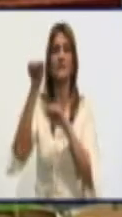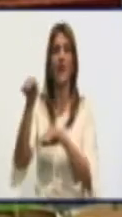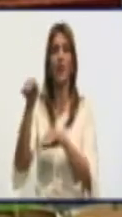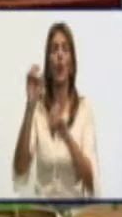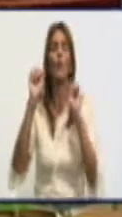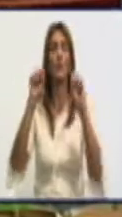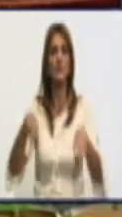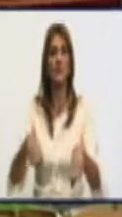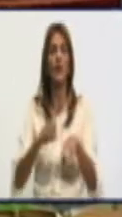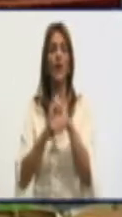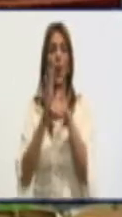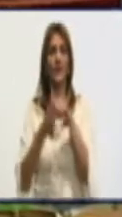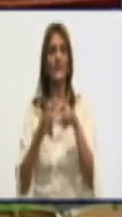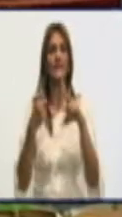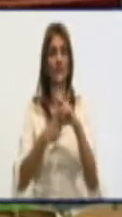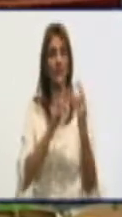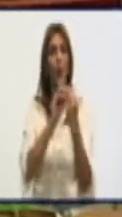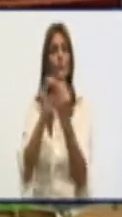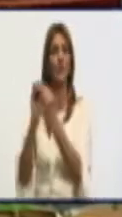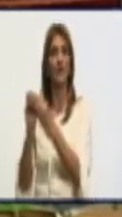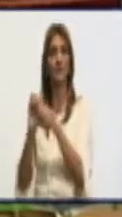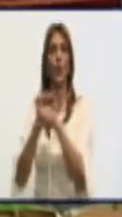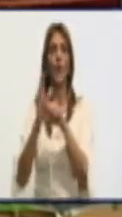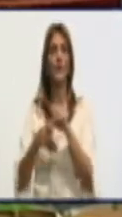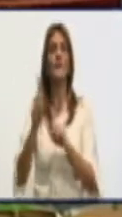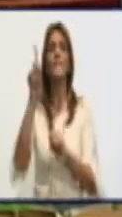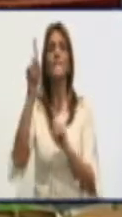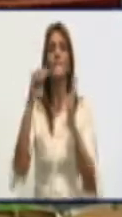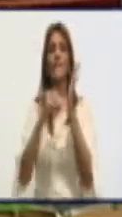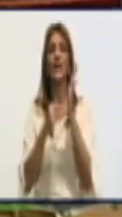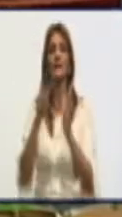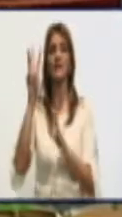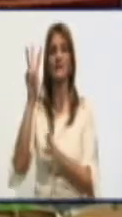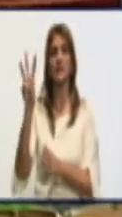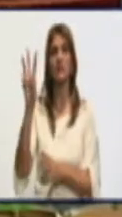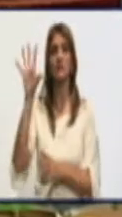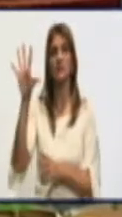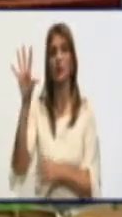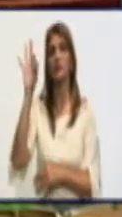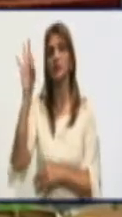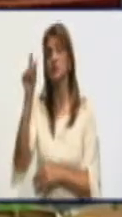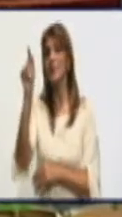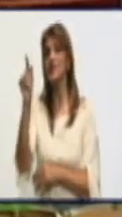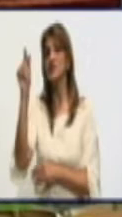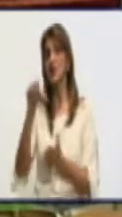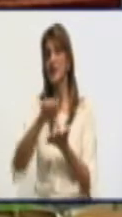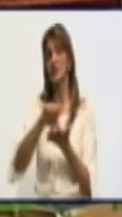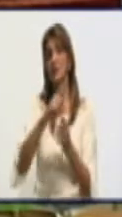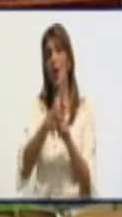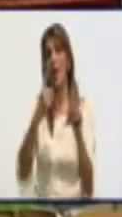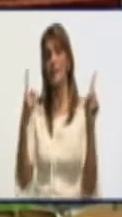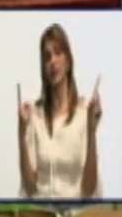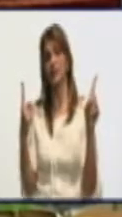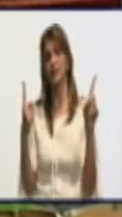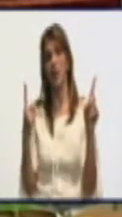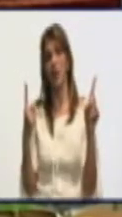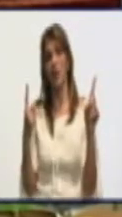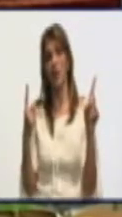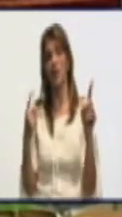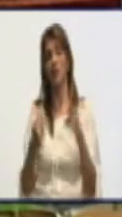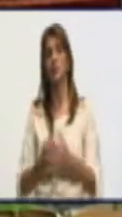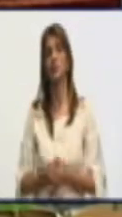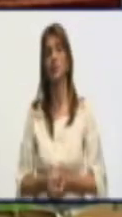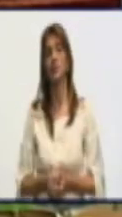sospechosos y contactos de la COVID 1.358 personas. Son, como poco, 1